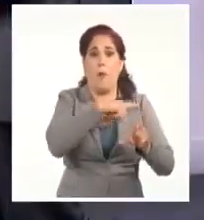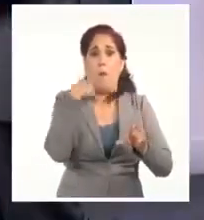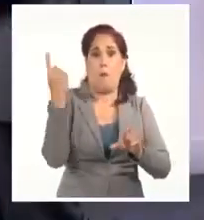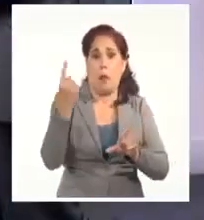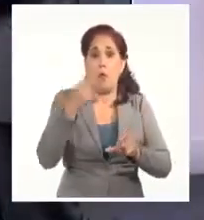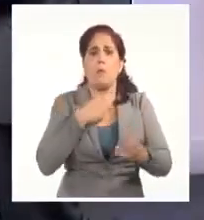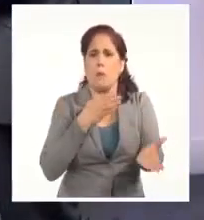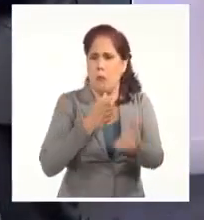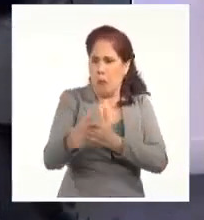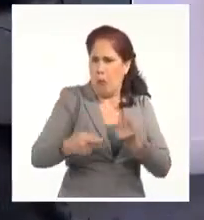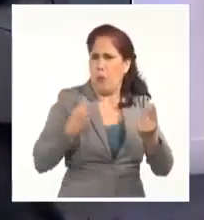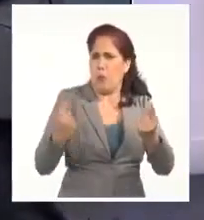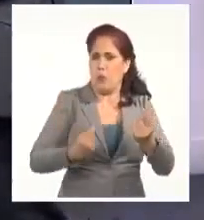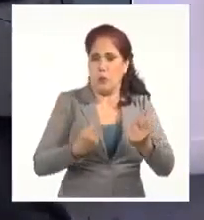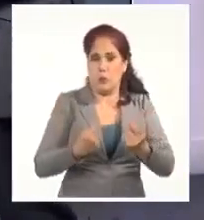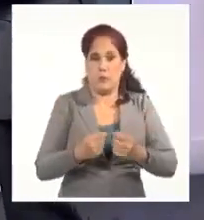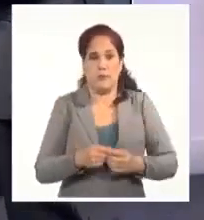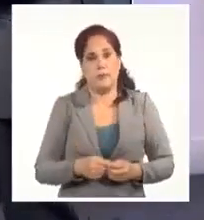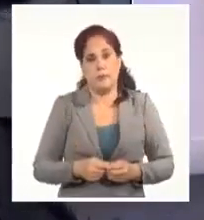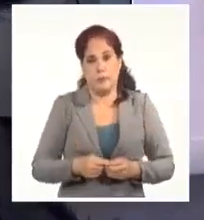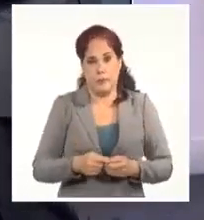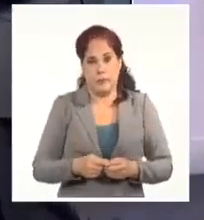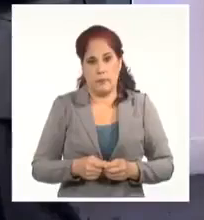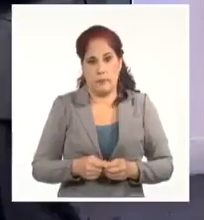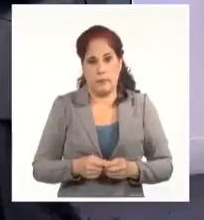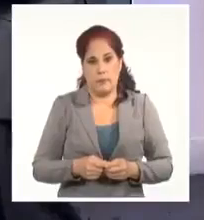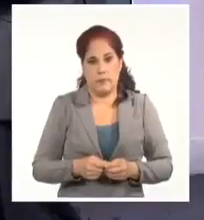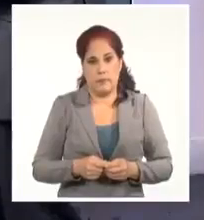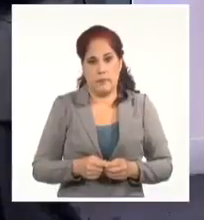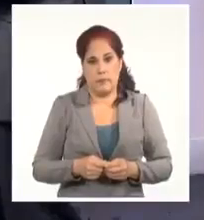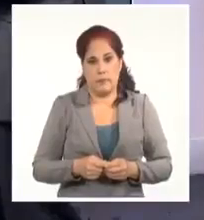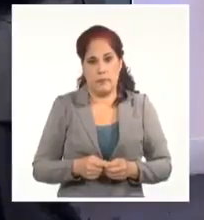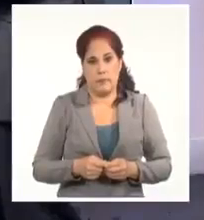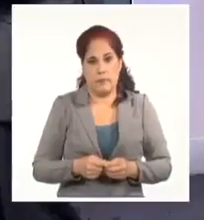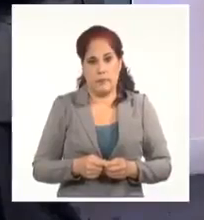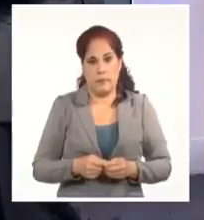seguir! Tengo una noticia muy importante que darles.